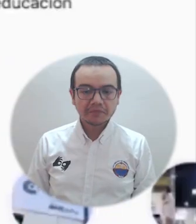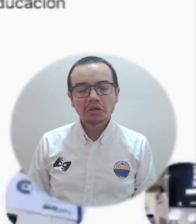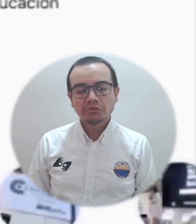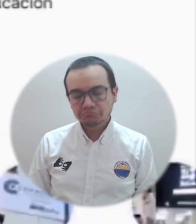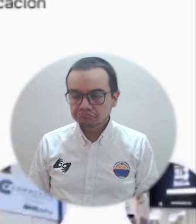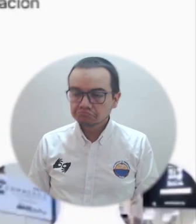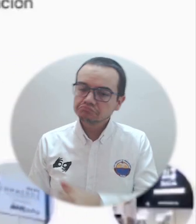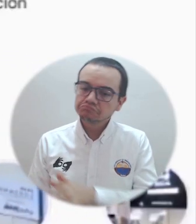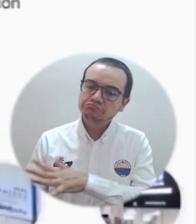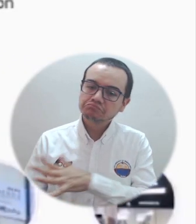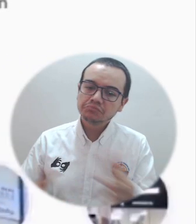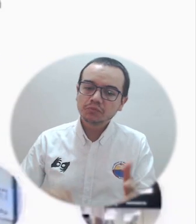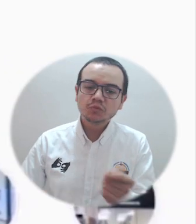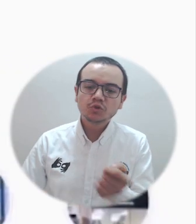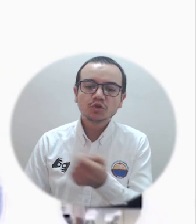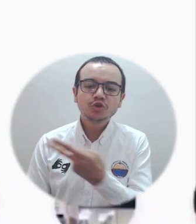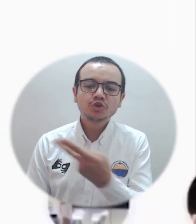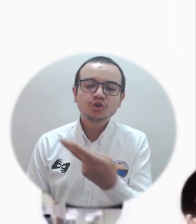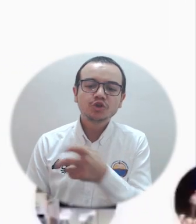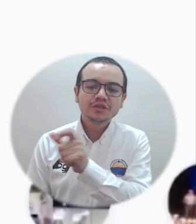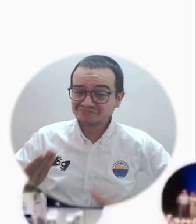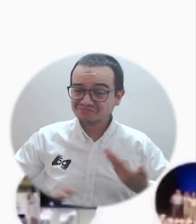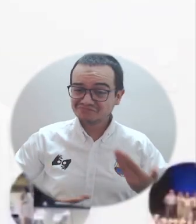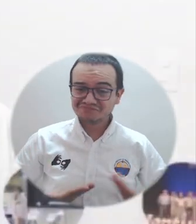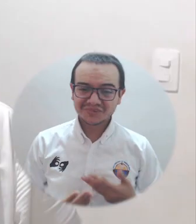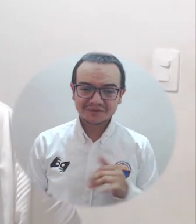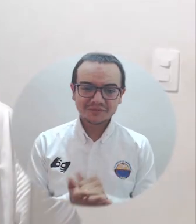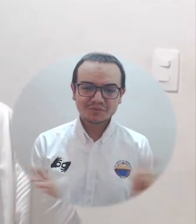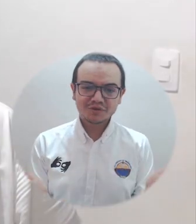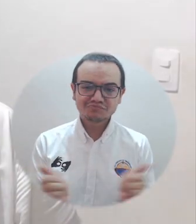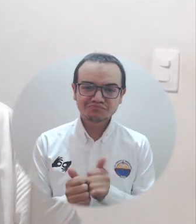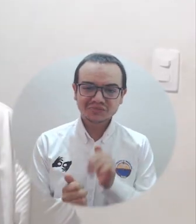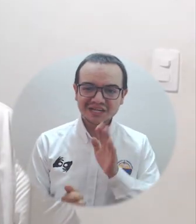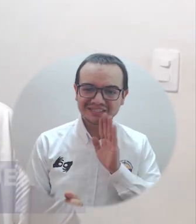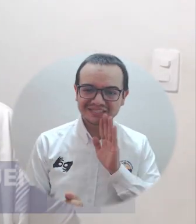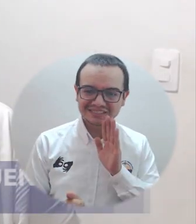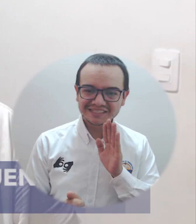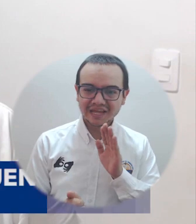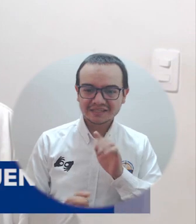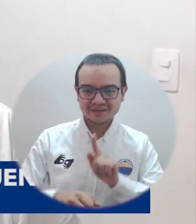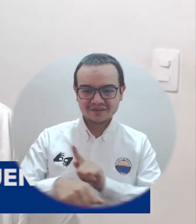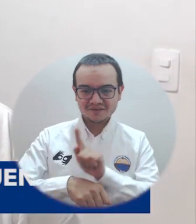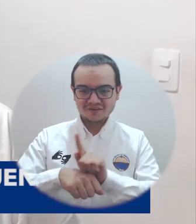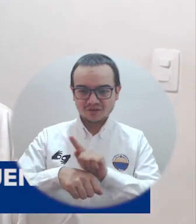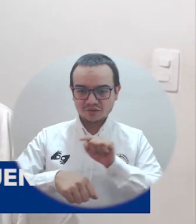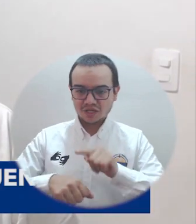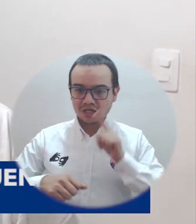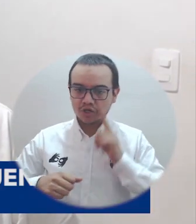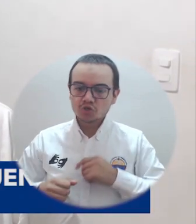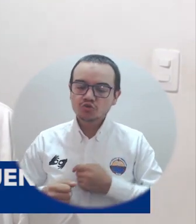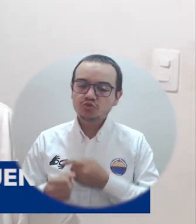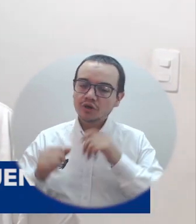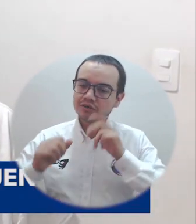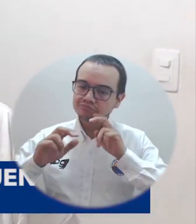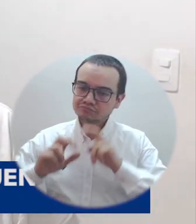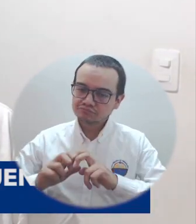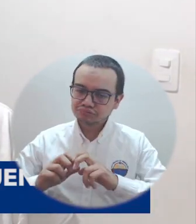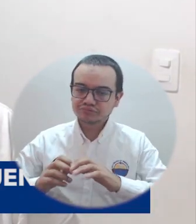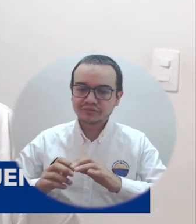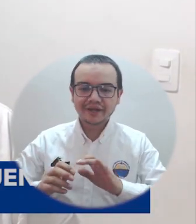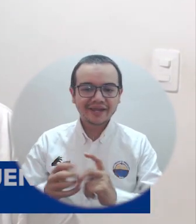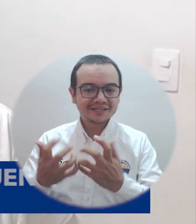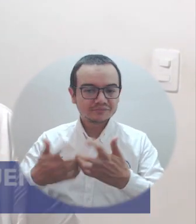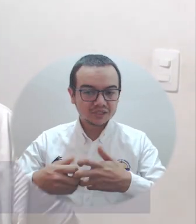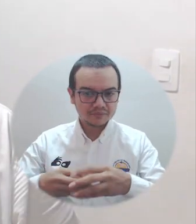En promedio tuvimos más de 200 personas conectadas, muy contentos por este trabajo conjunto con la